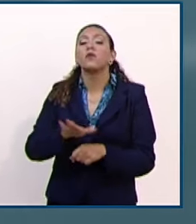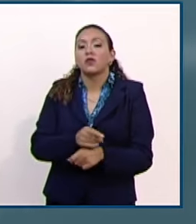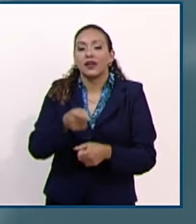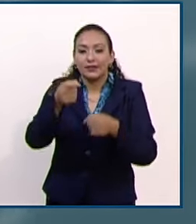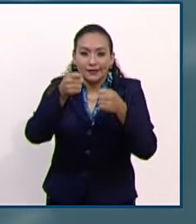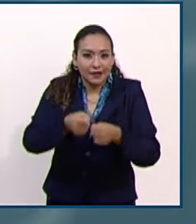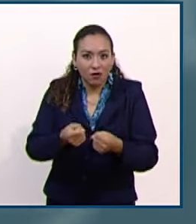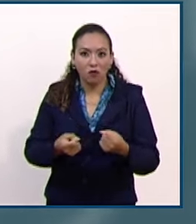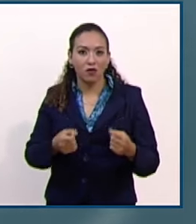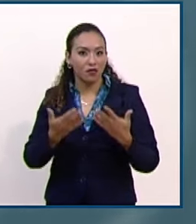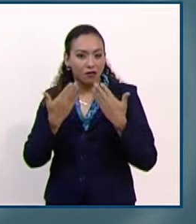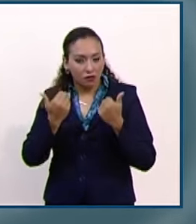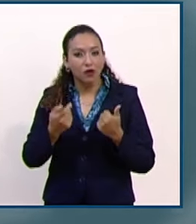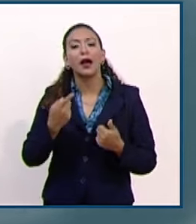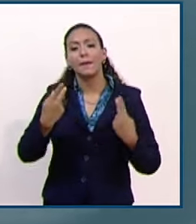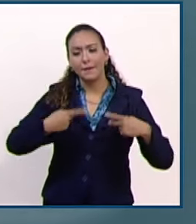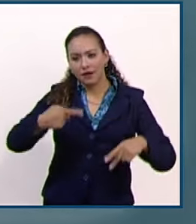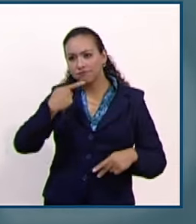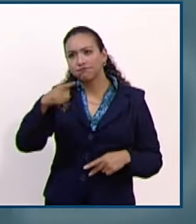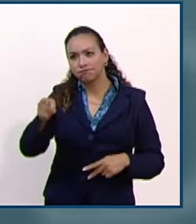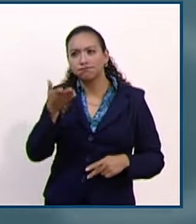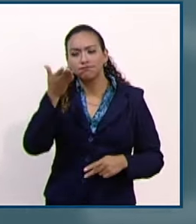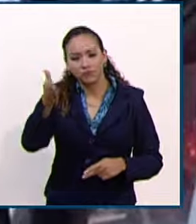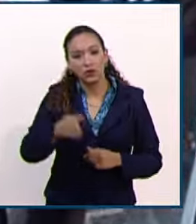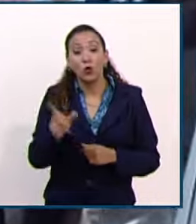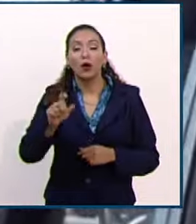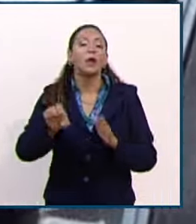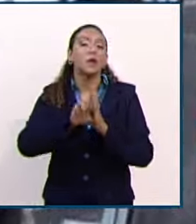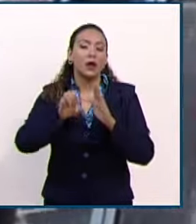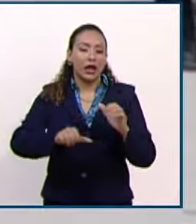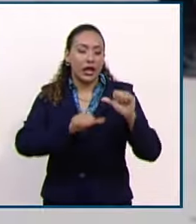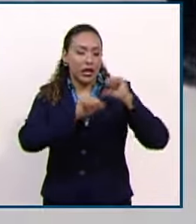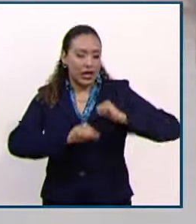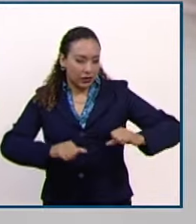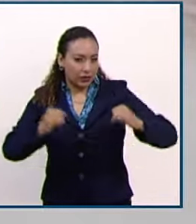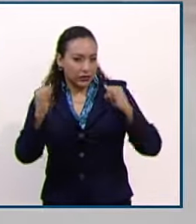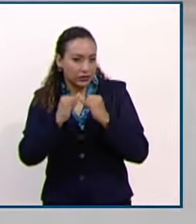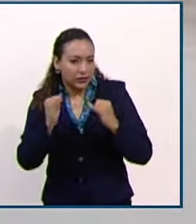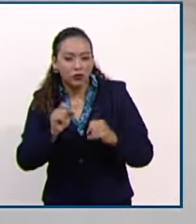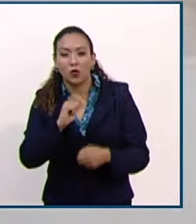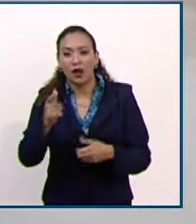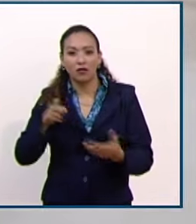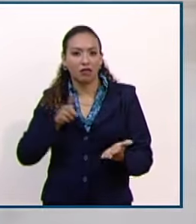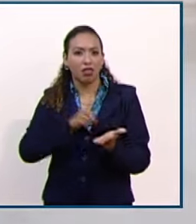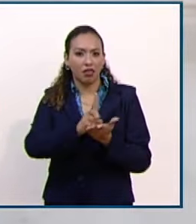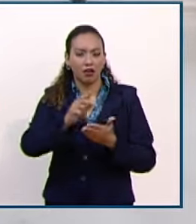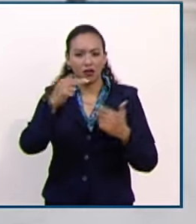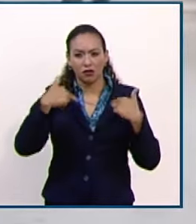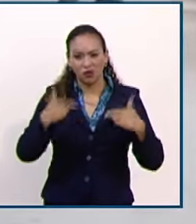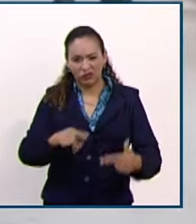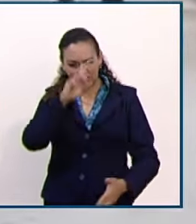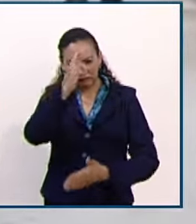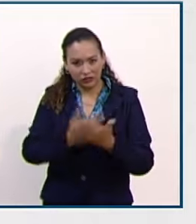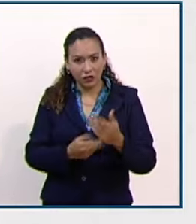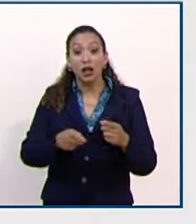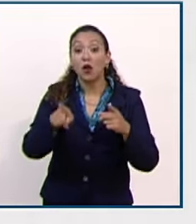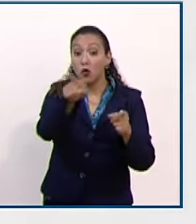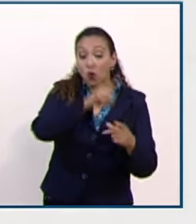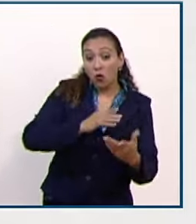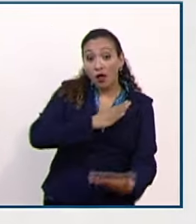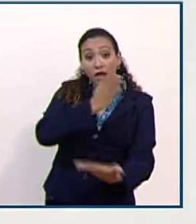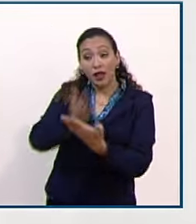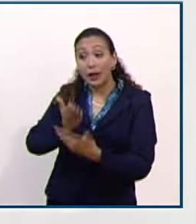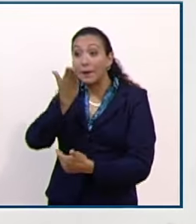seguridad o propiedad. Cuando una autoridad realiza un acto que consideramos afecta nuestros derechos, podemos acudir al juicio de amparo